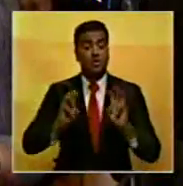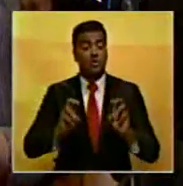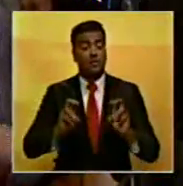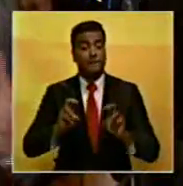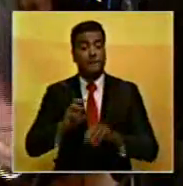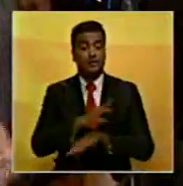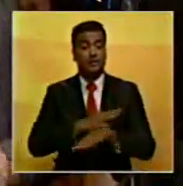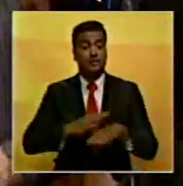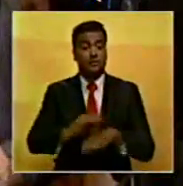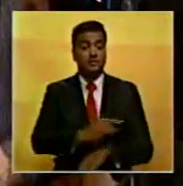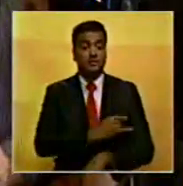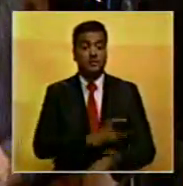Universitaria, Jorge Arreaza.